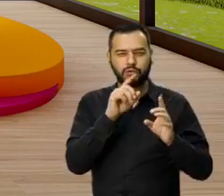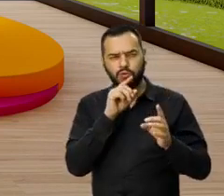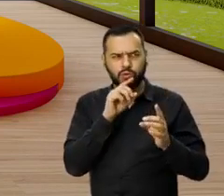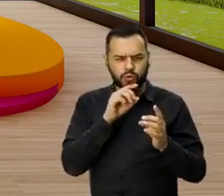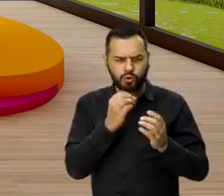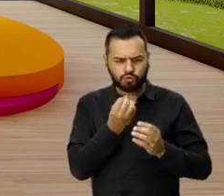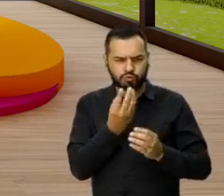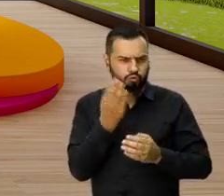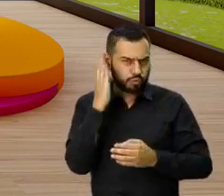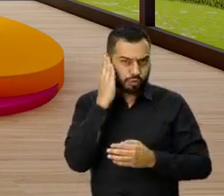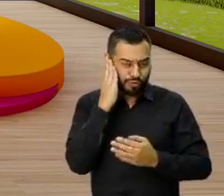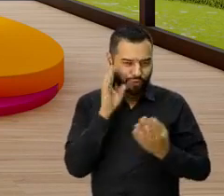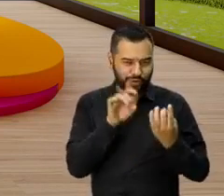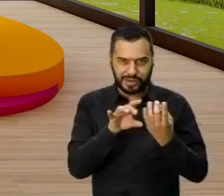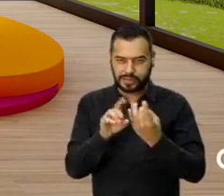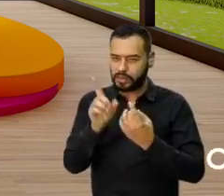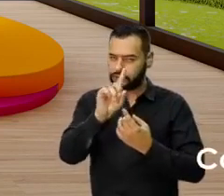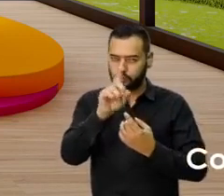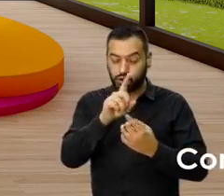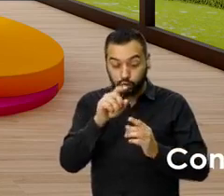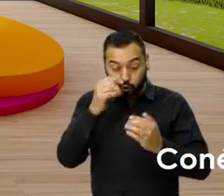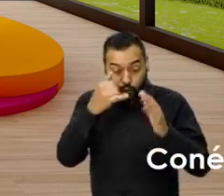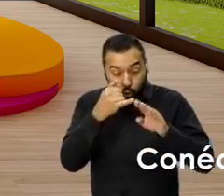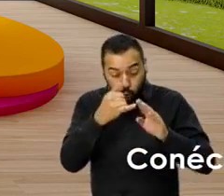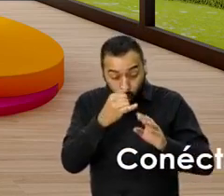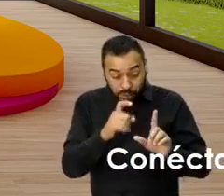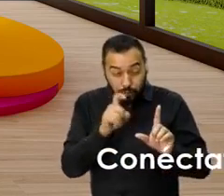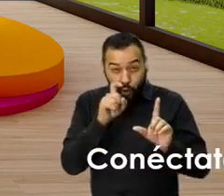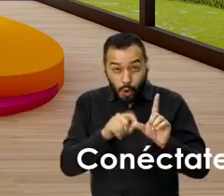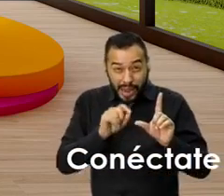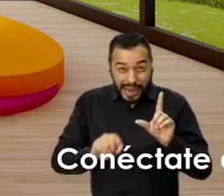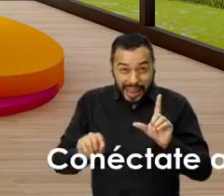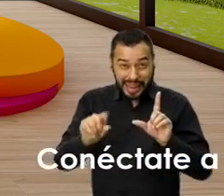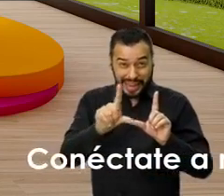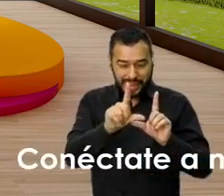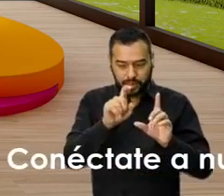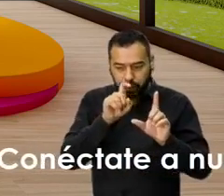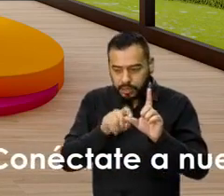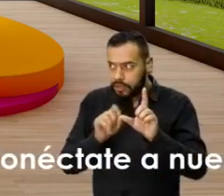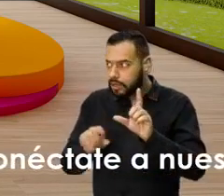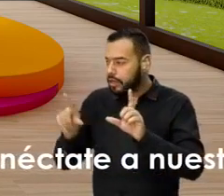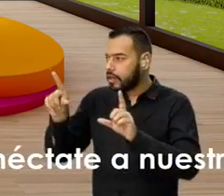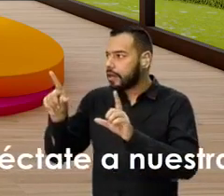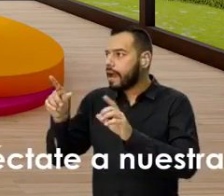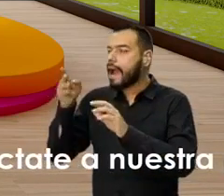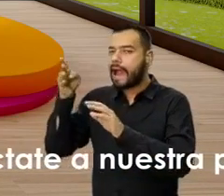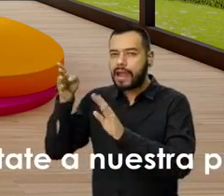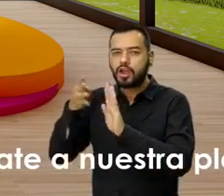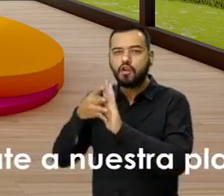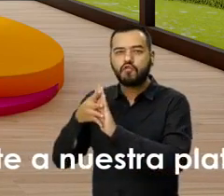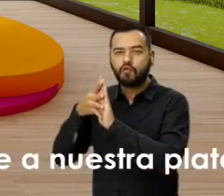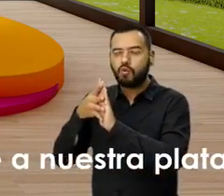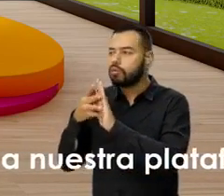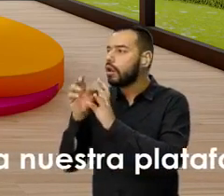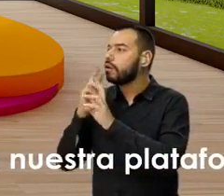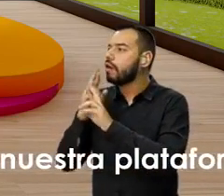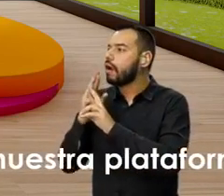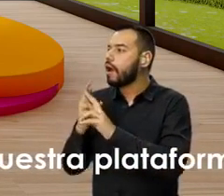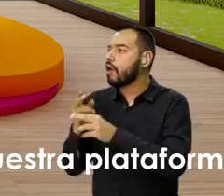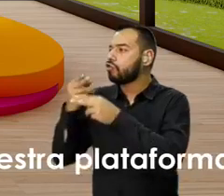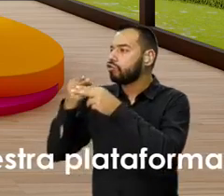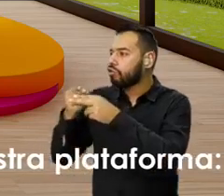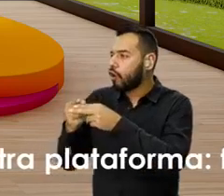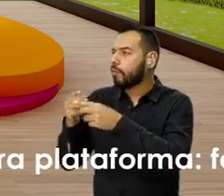nos están mandando su celular por el chat y no, esto no es así, realmente la forma de poder participar y poder obtener este